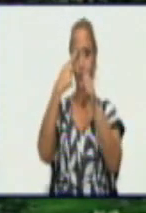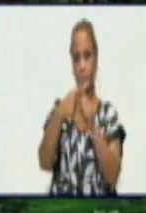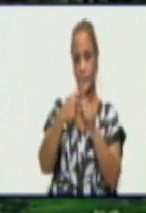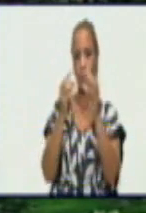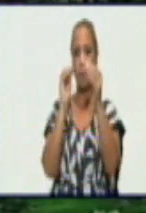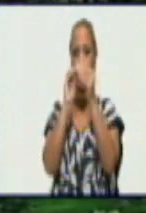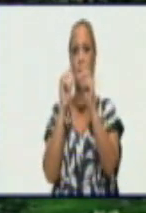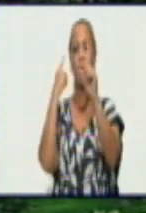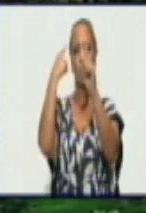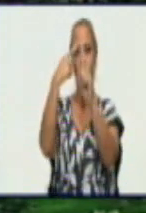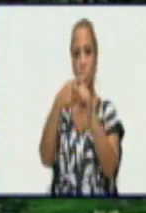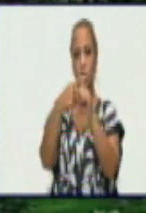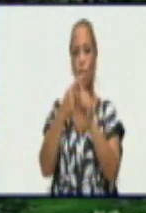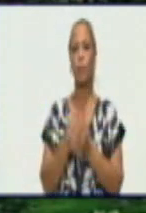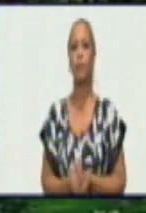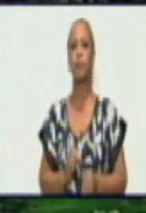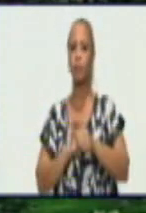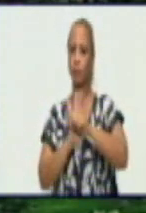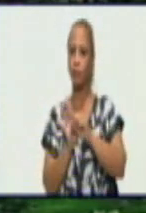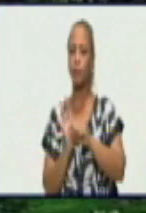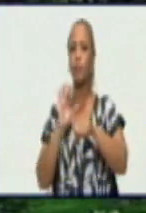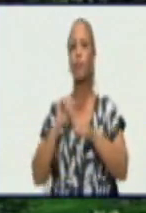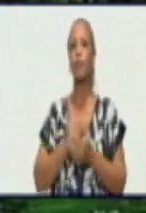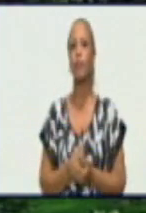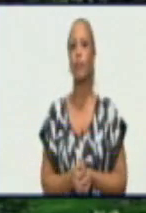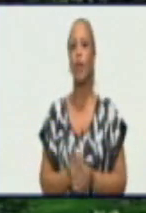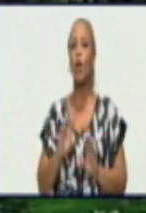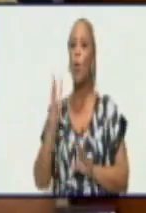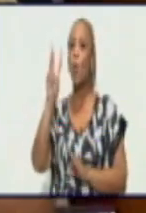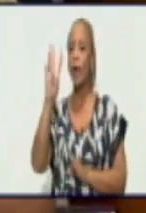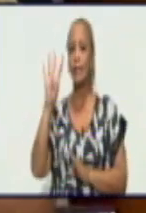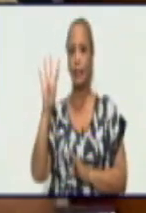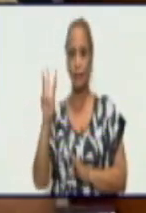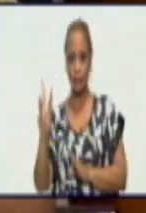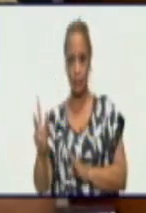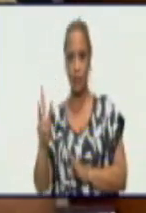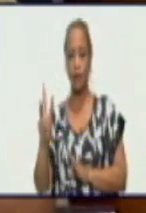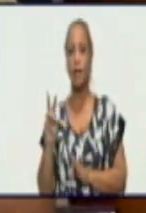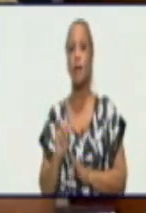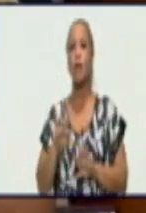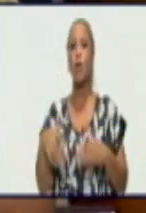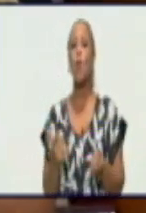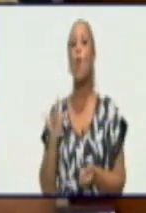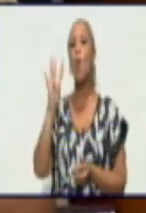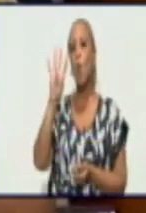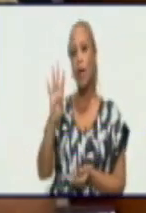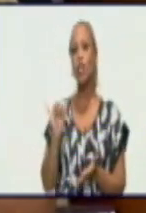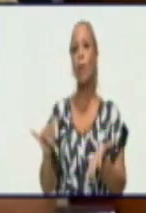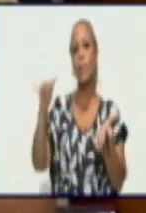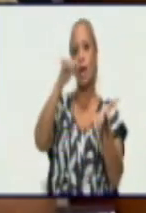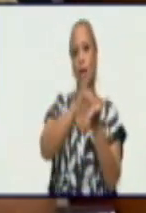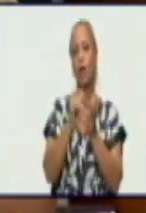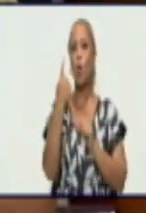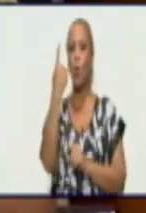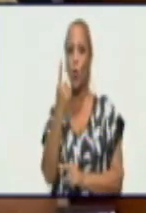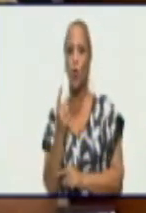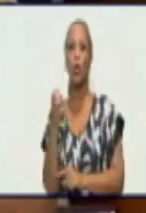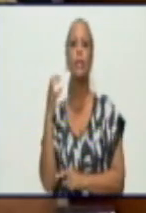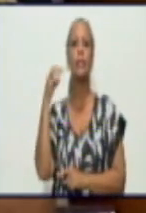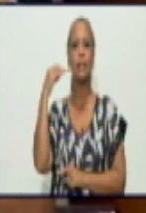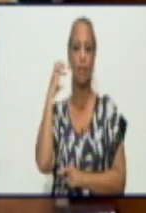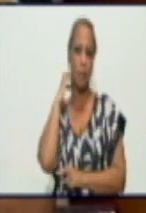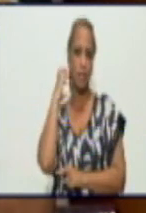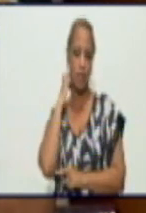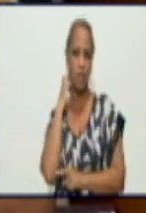coronavirus. Así es, 43 casos confirmados. De ellos hay 4 que son viajeros. Uno de Manzanillo y 3 viajeros de